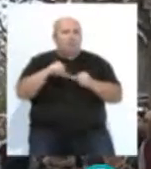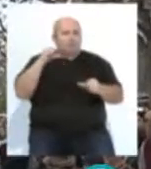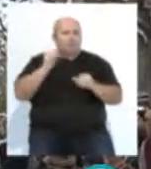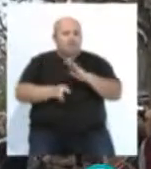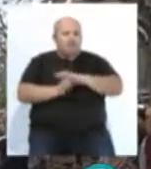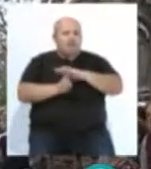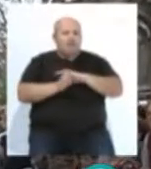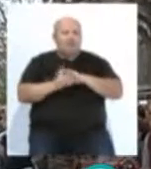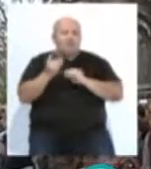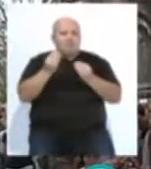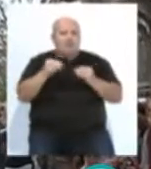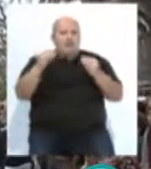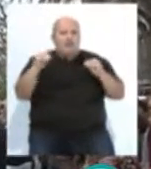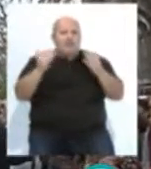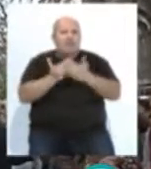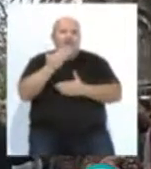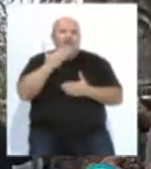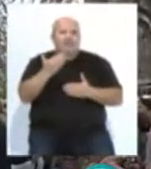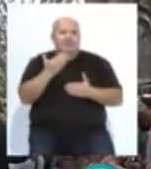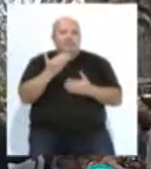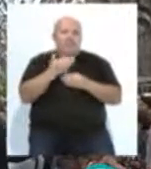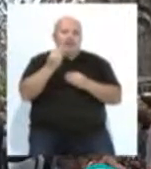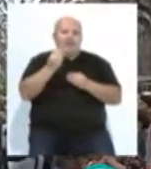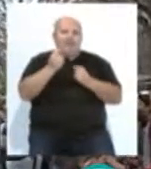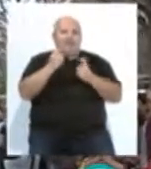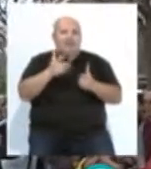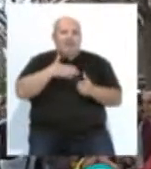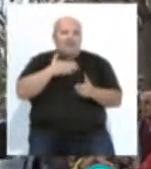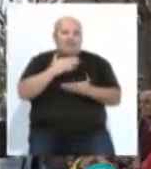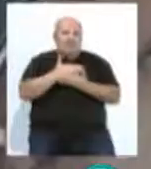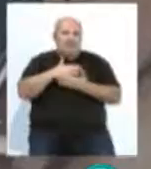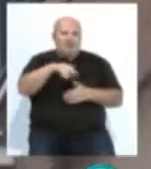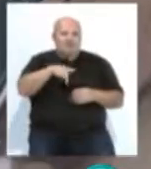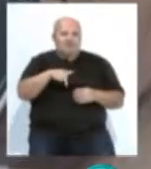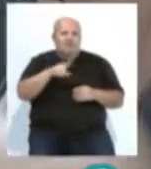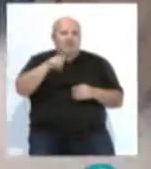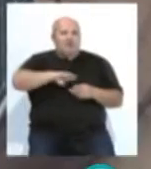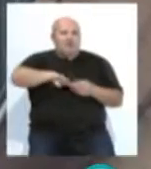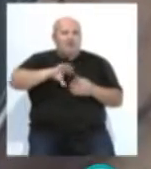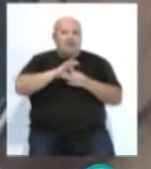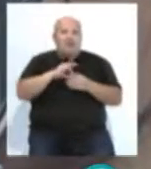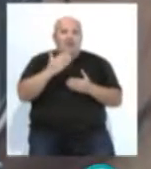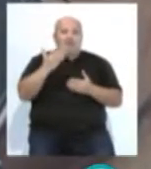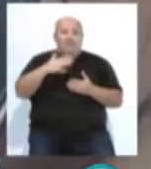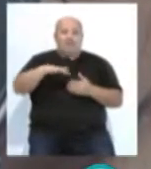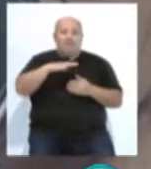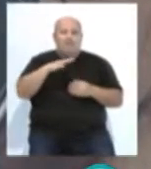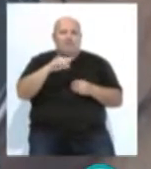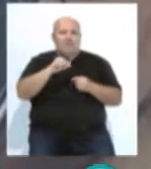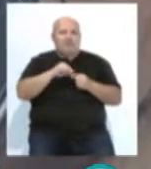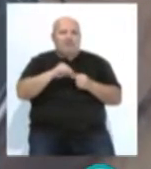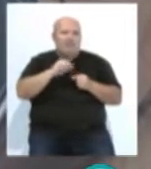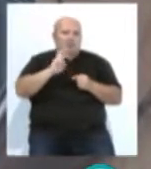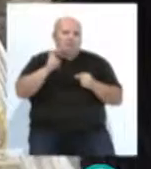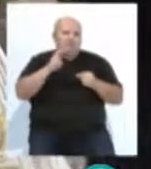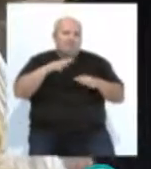mantiene, sino que crece por días, gracias al alimento que le dan los salesianos. Por otra parte, la Merced salió en Rosario Público